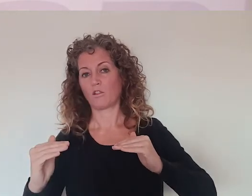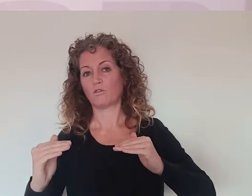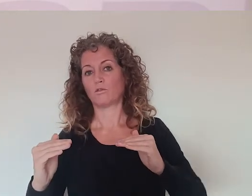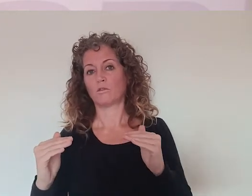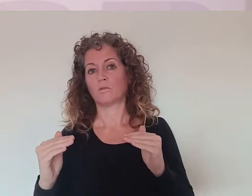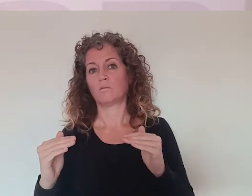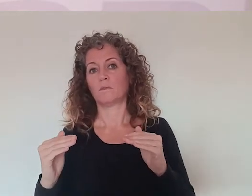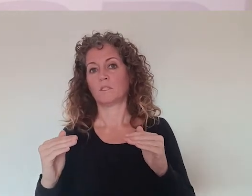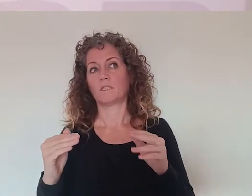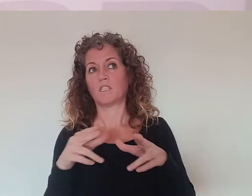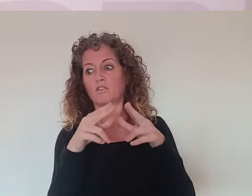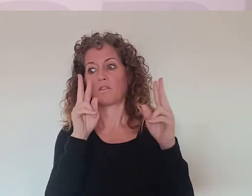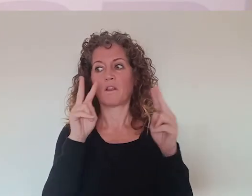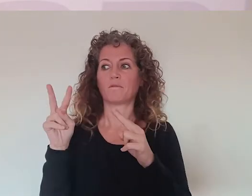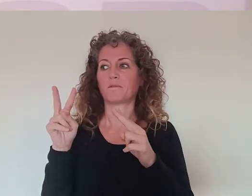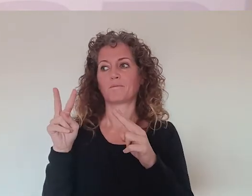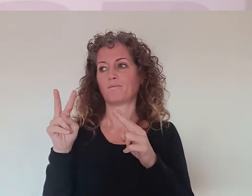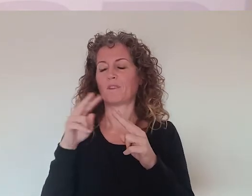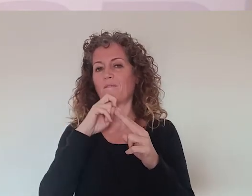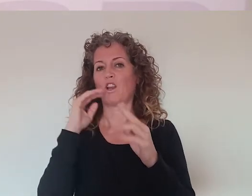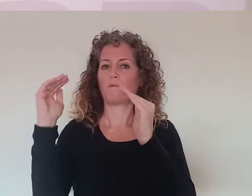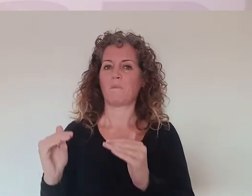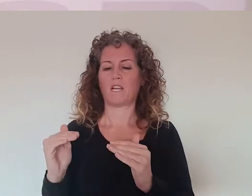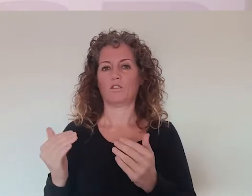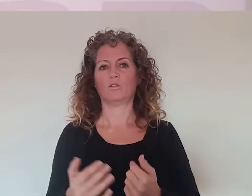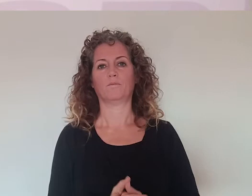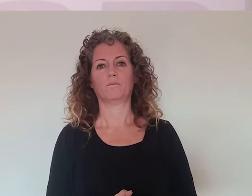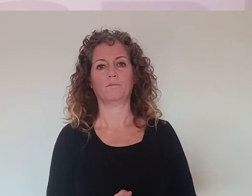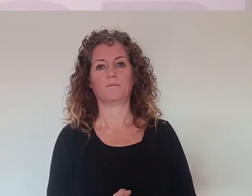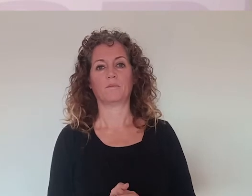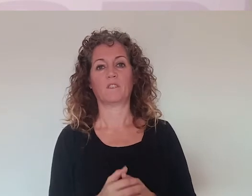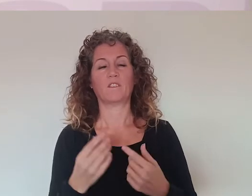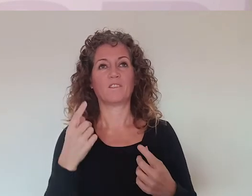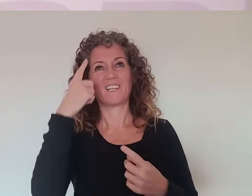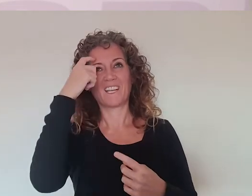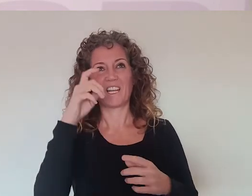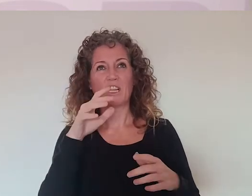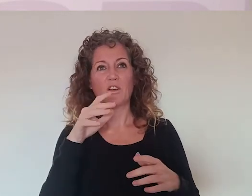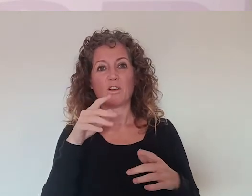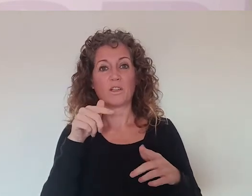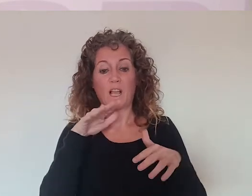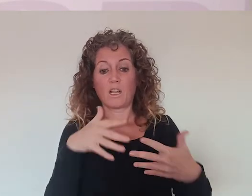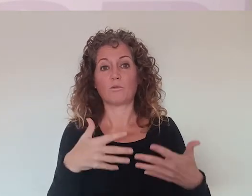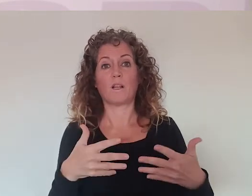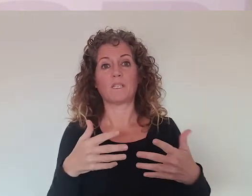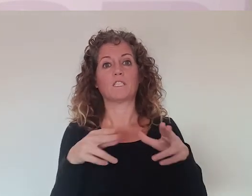su corta edad también son menos valoradas socialmente. Y yo creo que vivimos en una sociedad